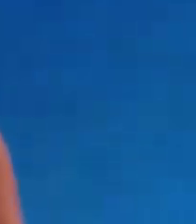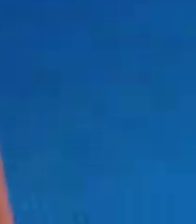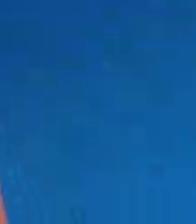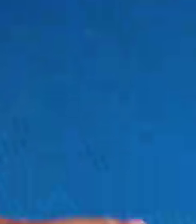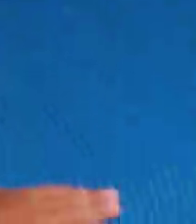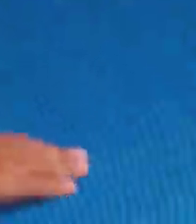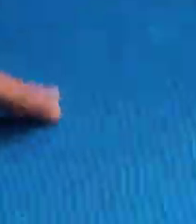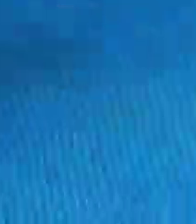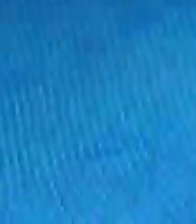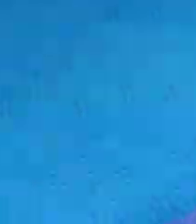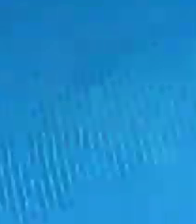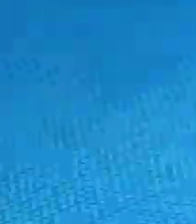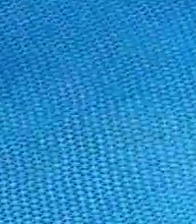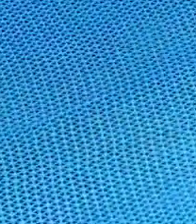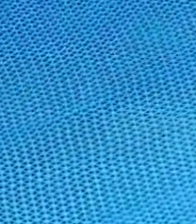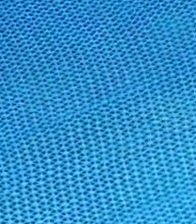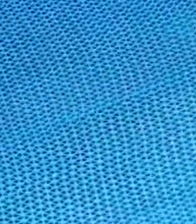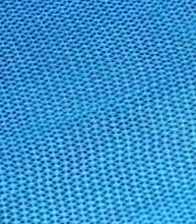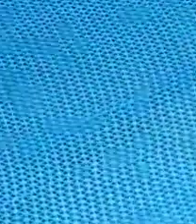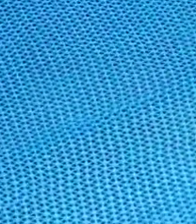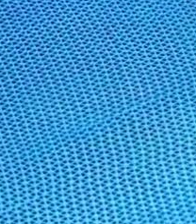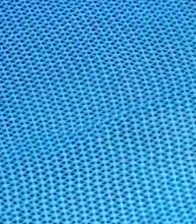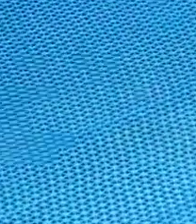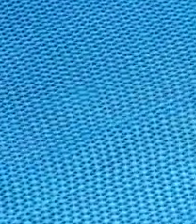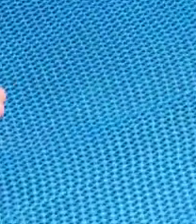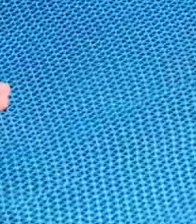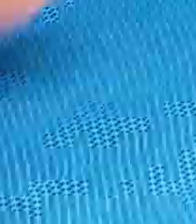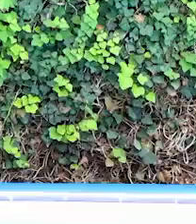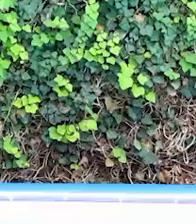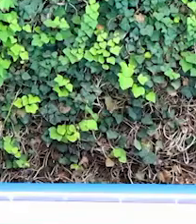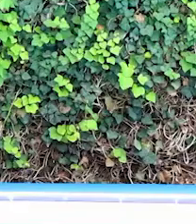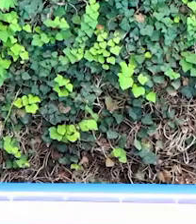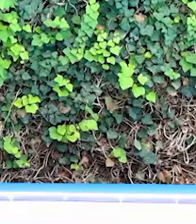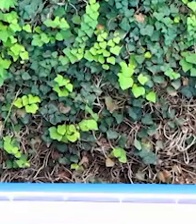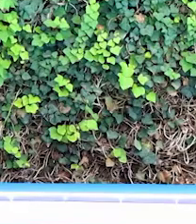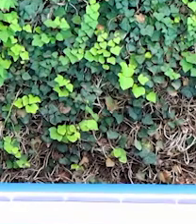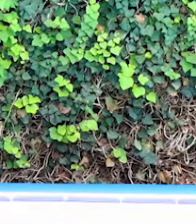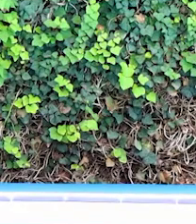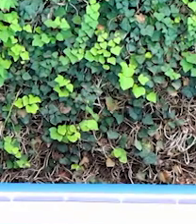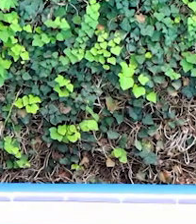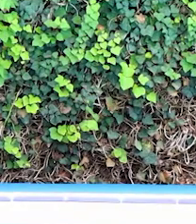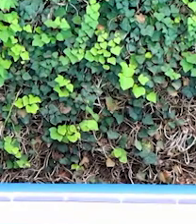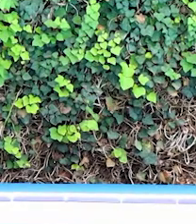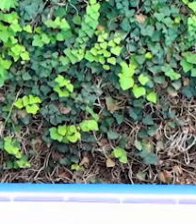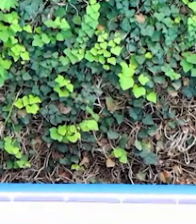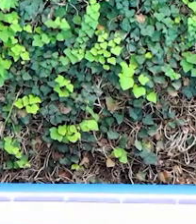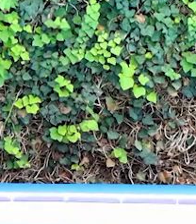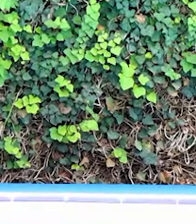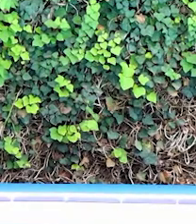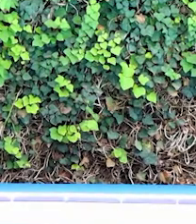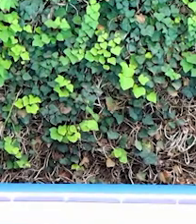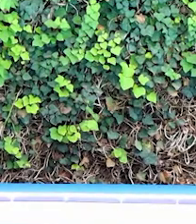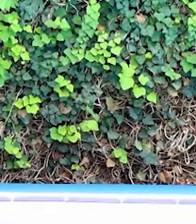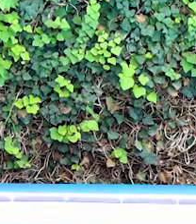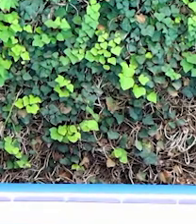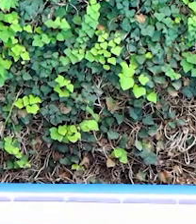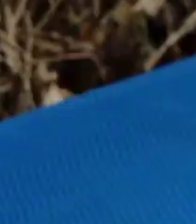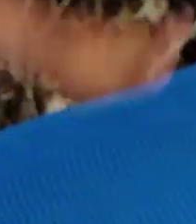los brazos. Extensión de brazo. Bien. Derecha, izquierda. Bien estirado al frente.